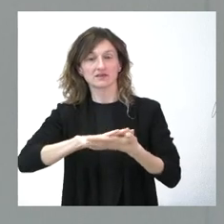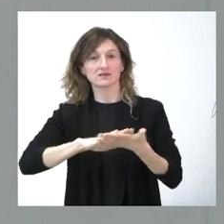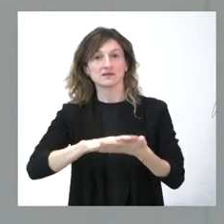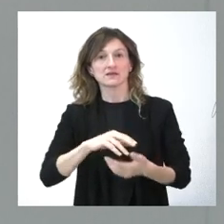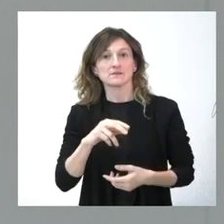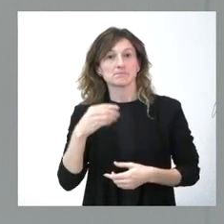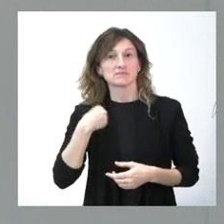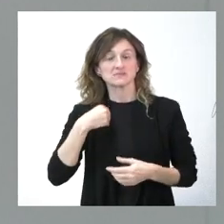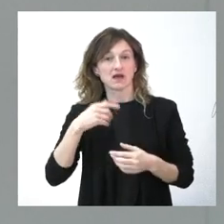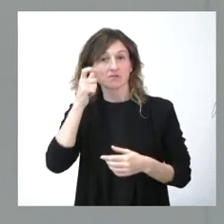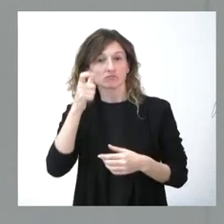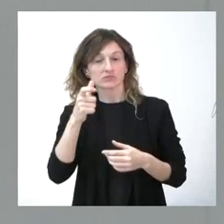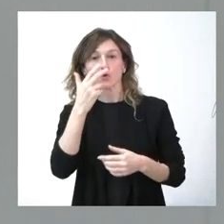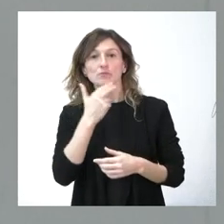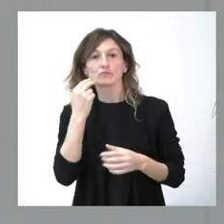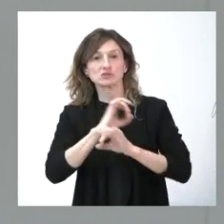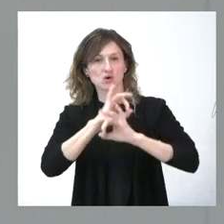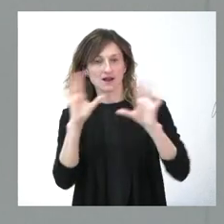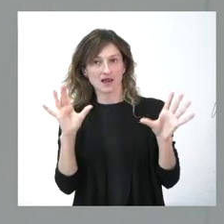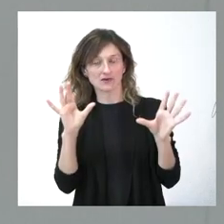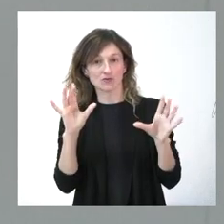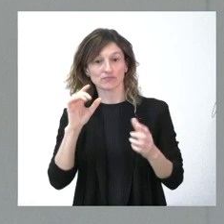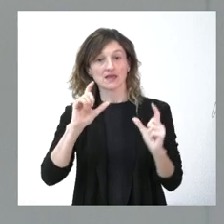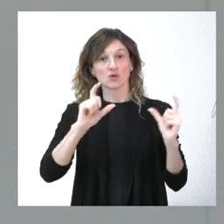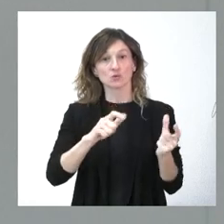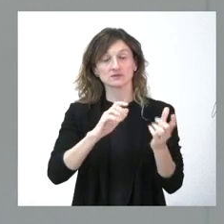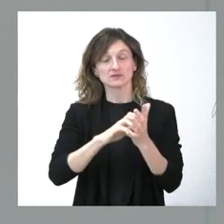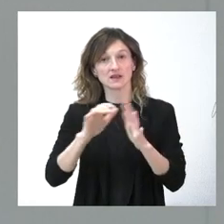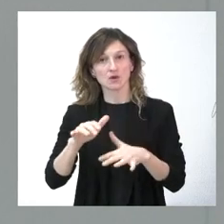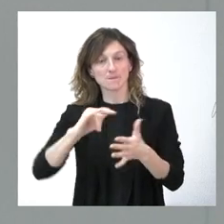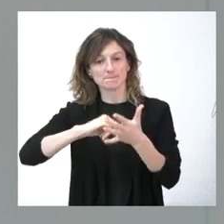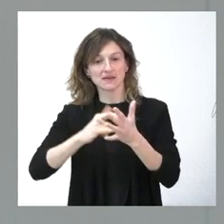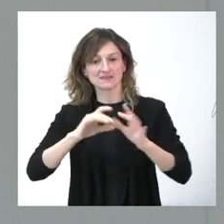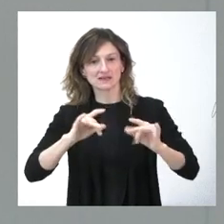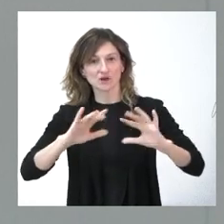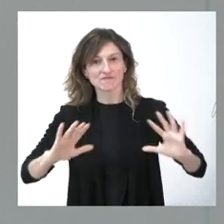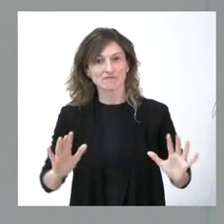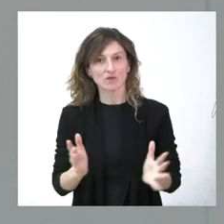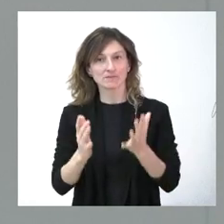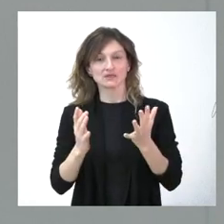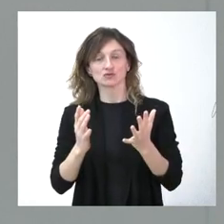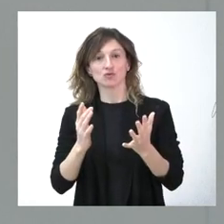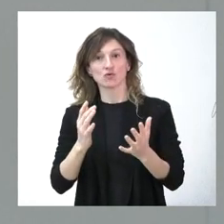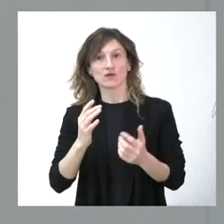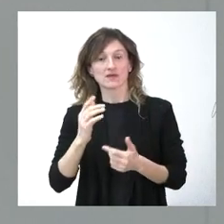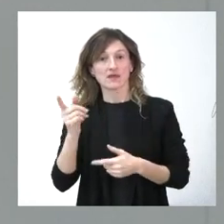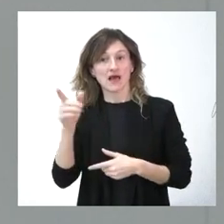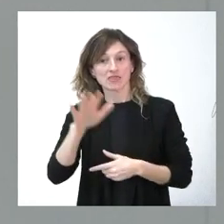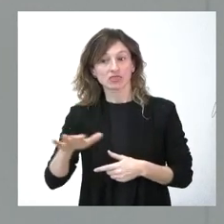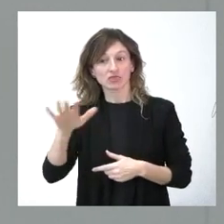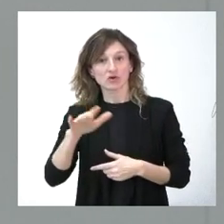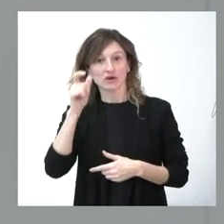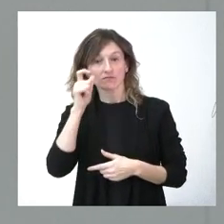del Páramo y ese es el compromiso claro cuando hoy mismo la Junta de Castilla y León entona a un plan territorial de fomento en Villadangos del Páramo trae